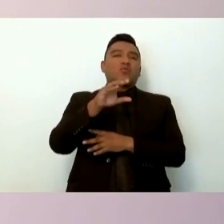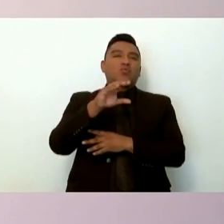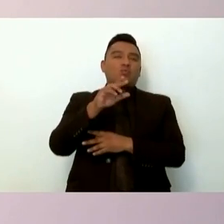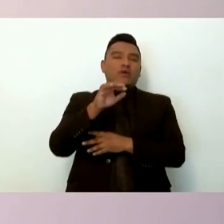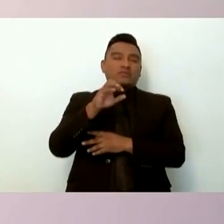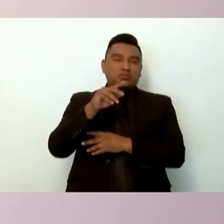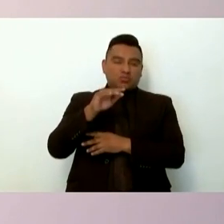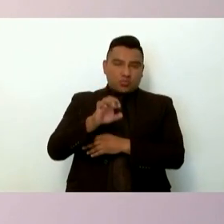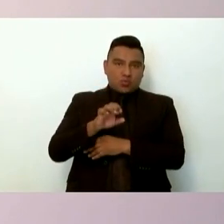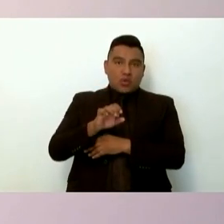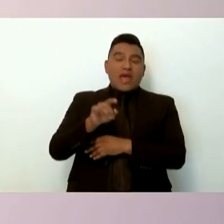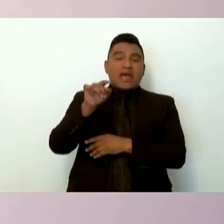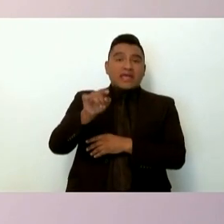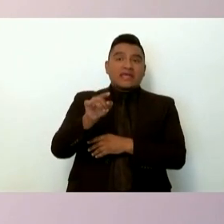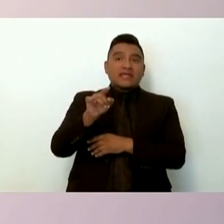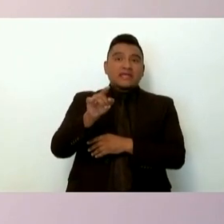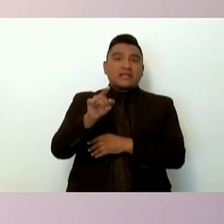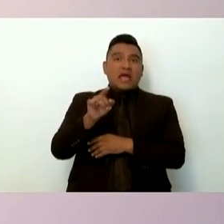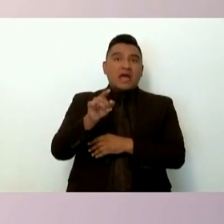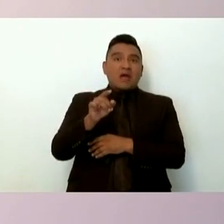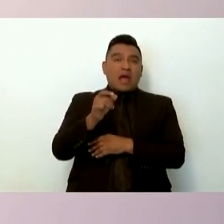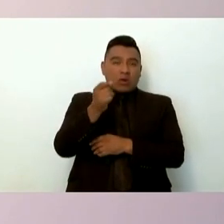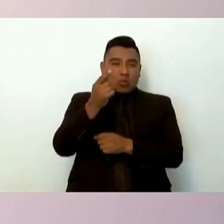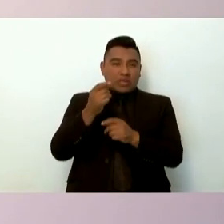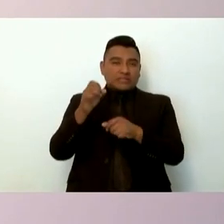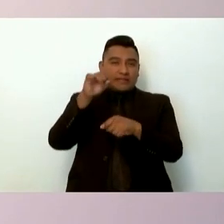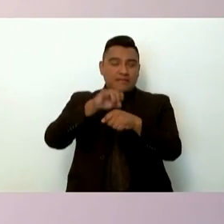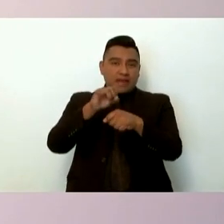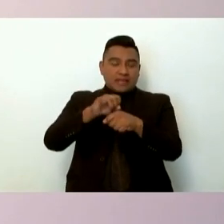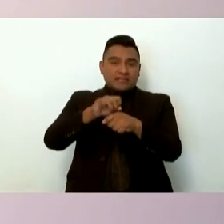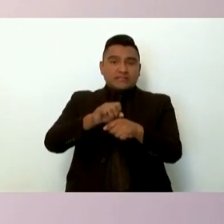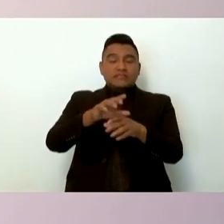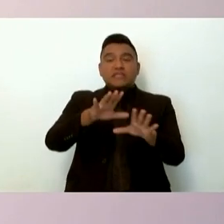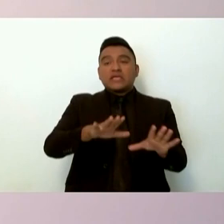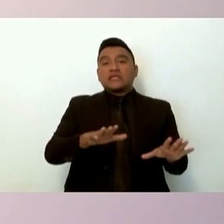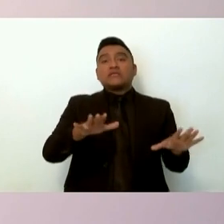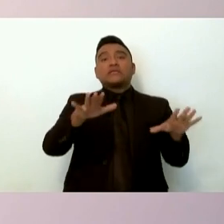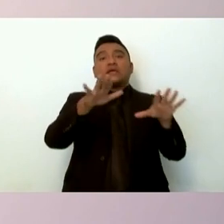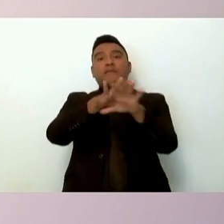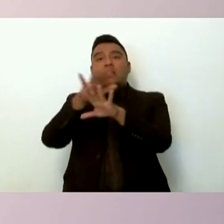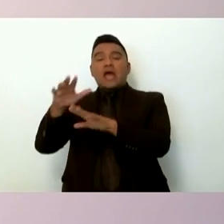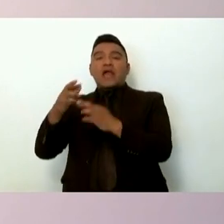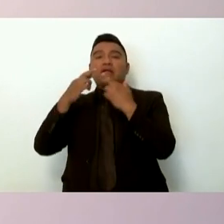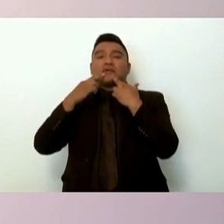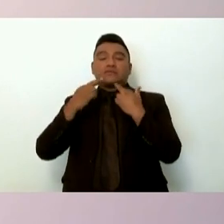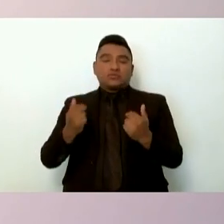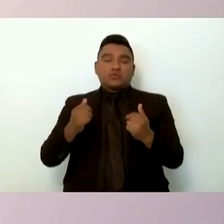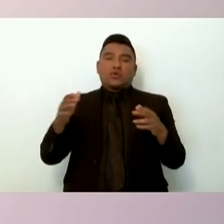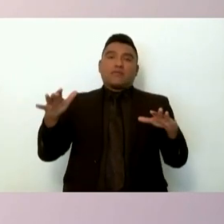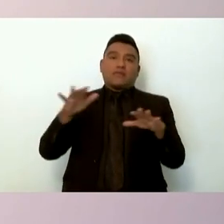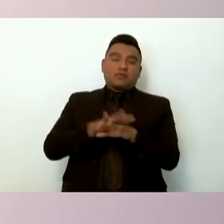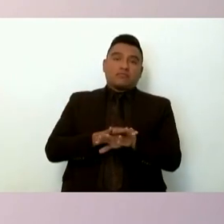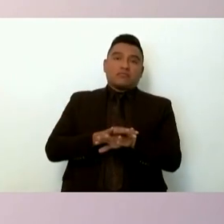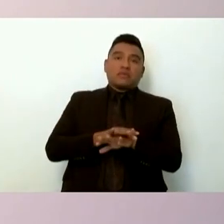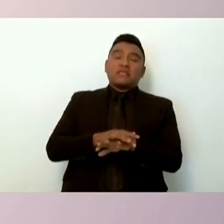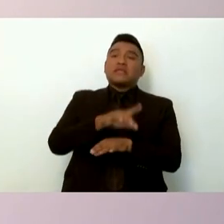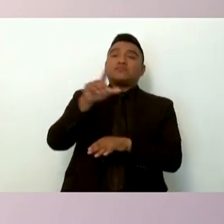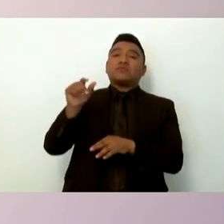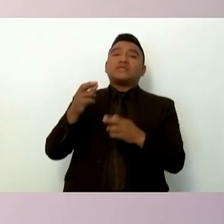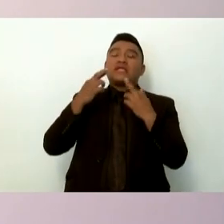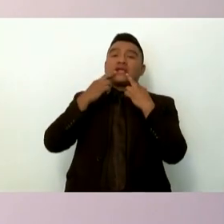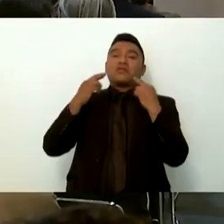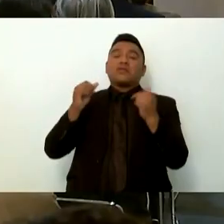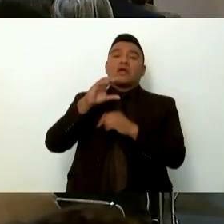donde estuvieron por varias semanas para después trasladarse a otro rancho de Chauzínco, y que luego se escondieron en un rancho de